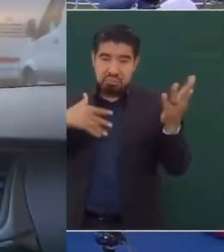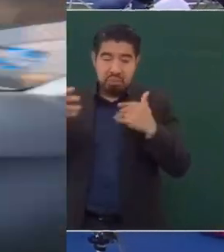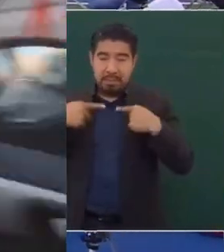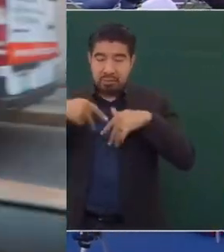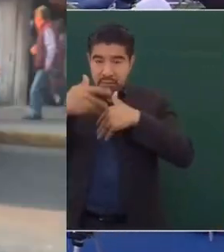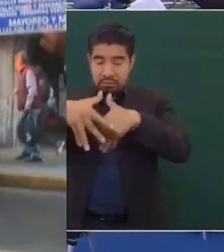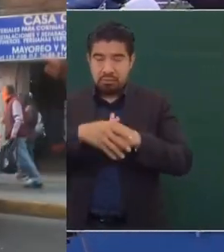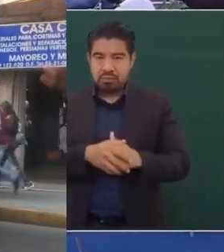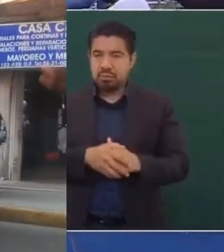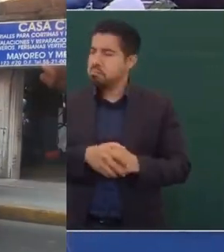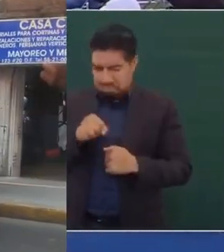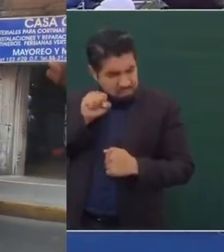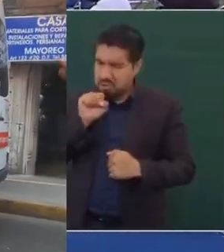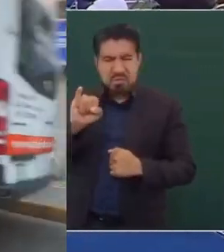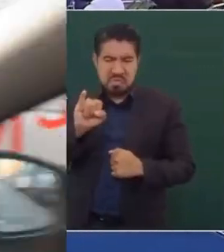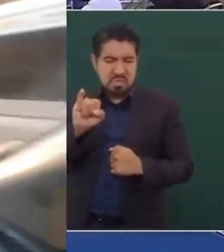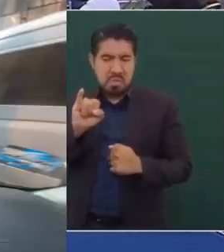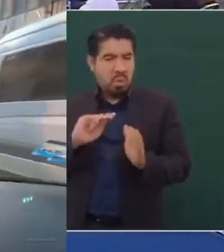que se necesite.